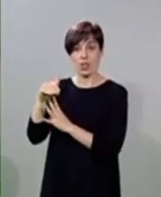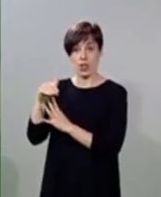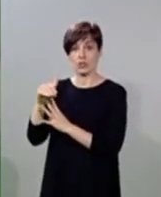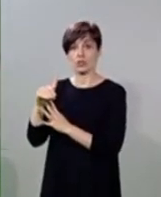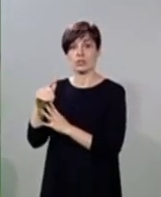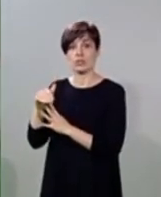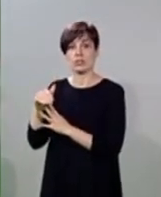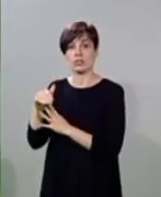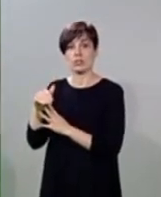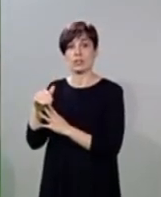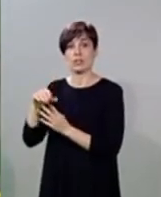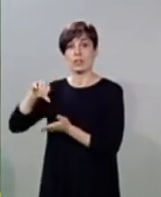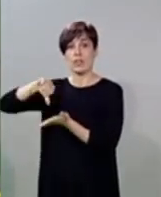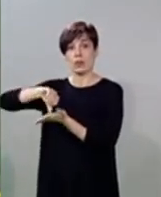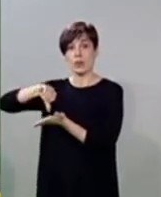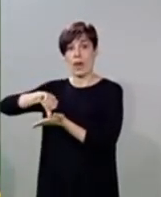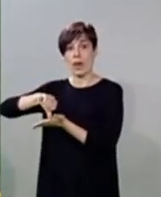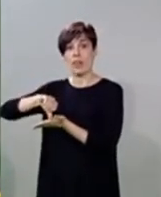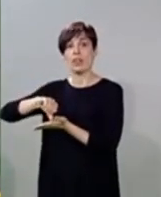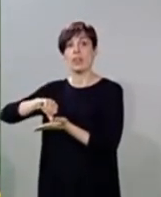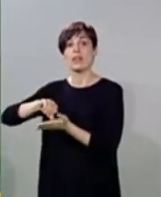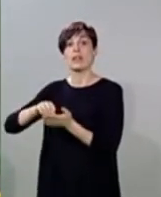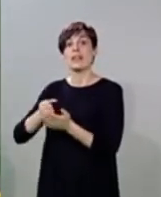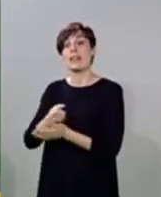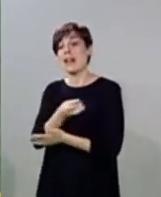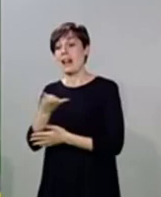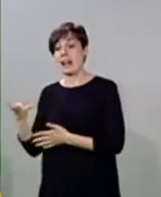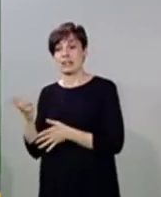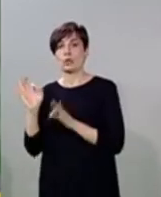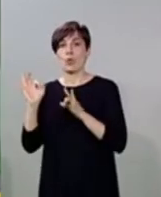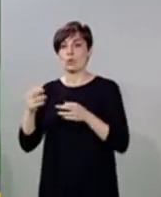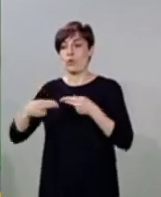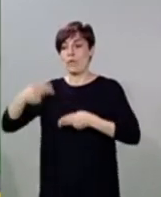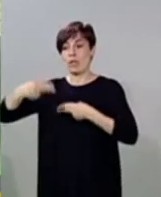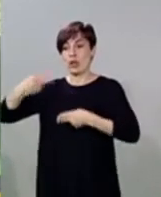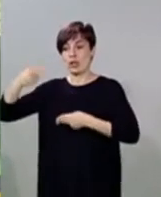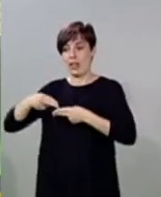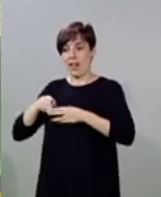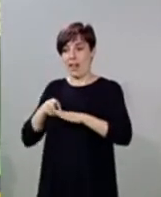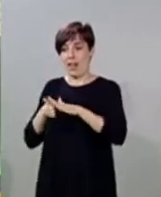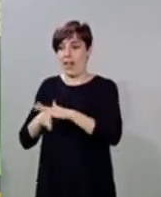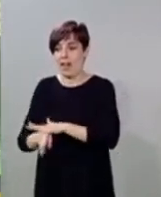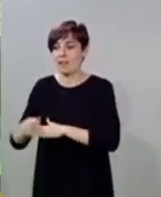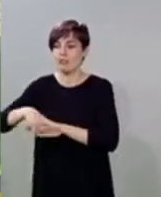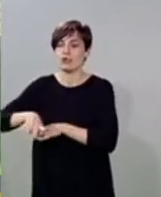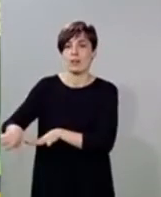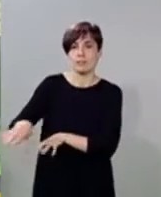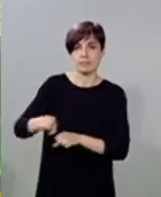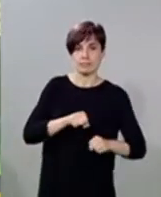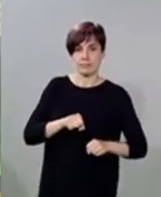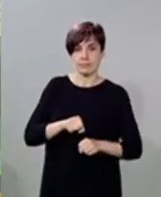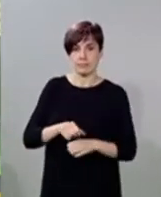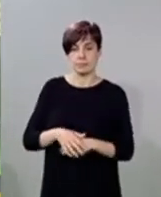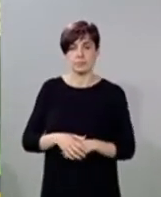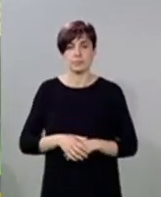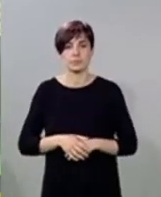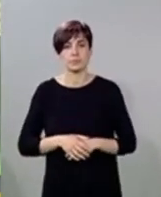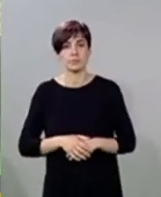Médica. Y el resto acababan de cruzar la frontera cuando los hemos recogido nosotros. ¿Cómo